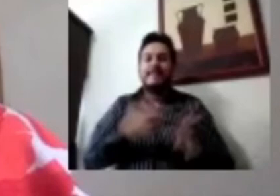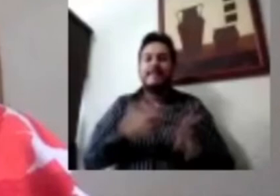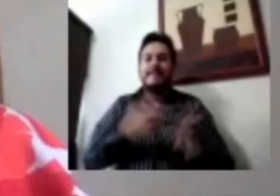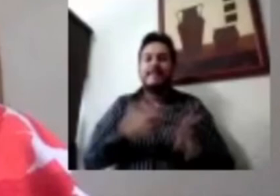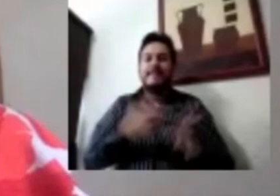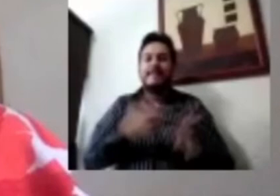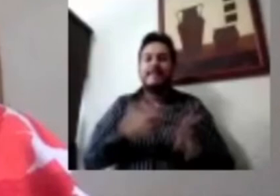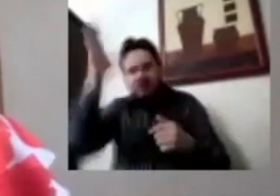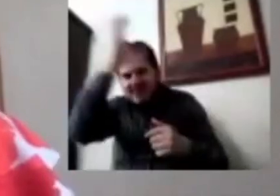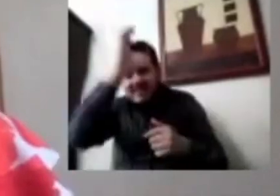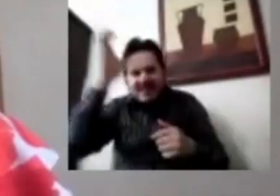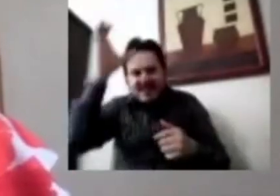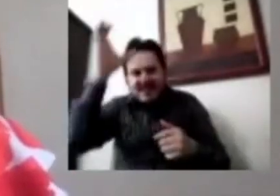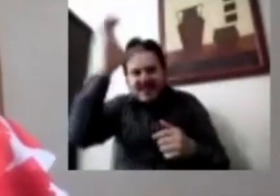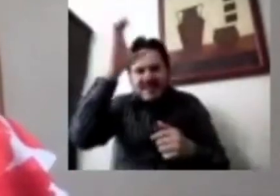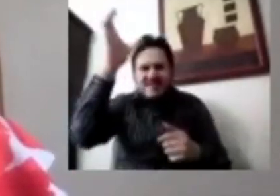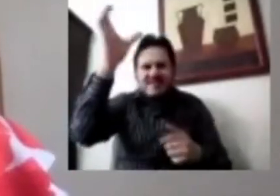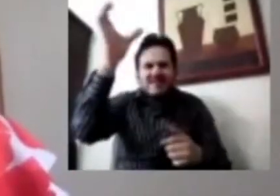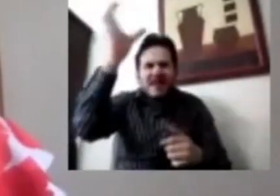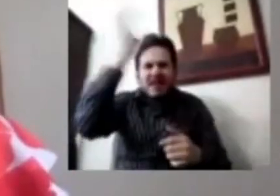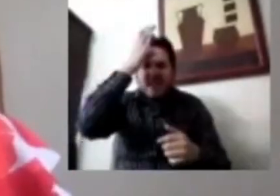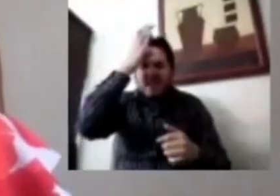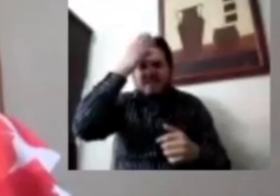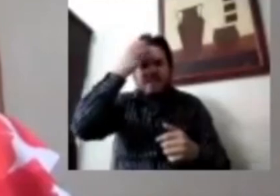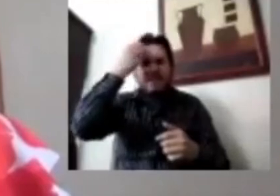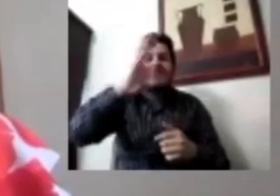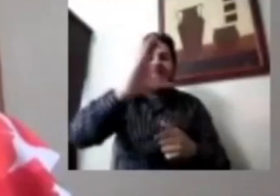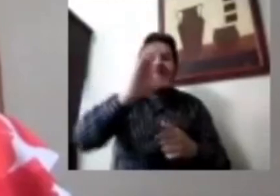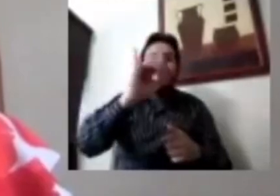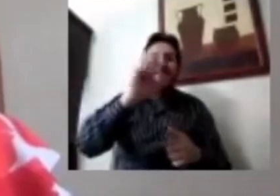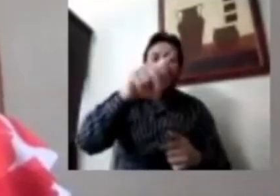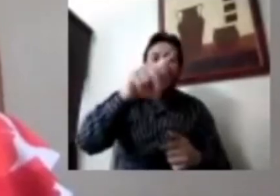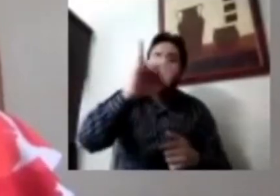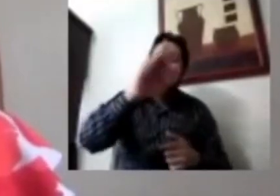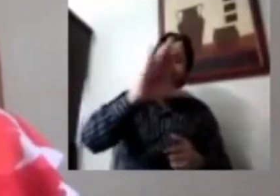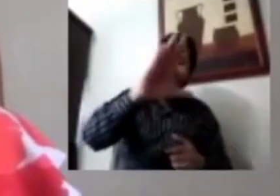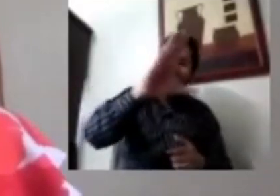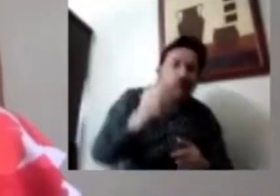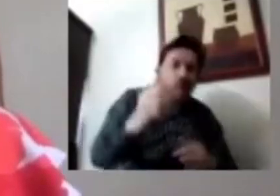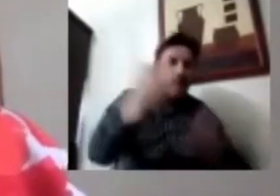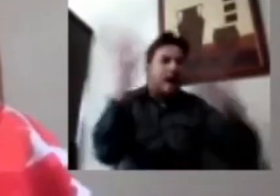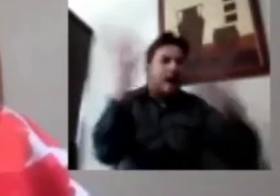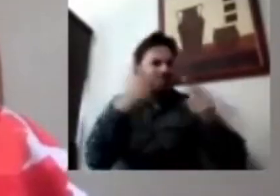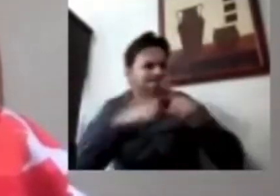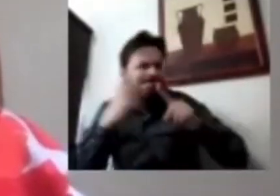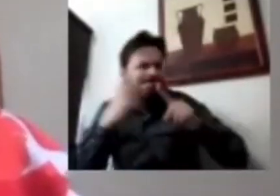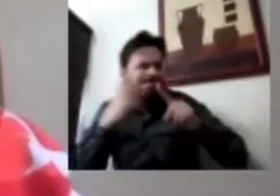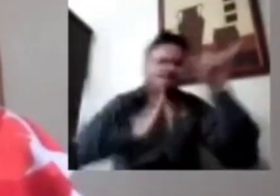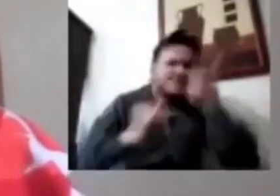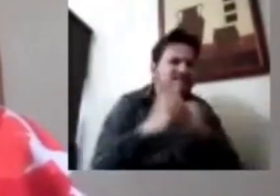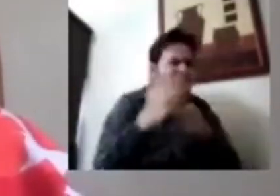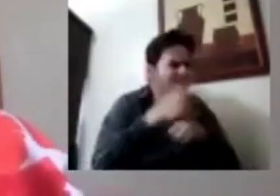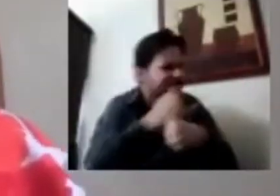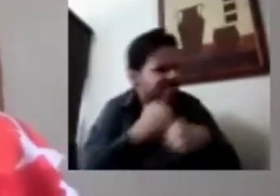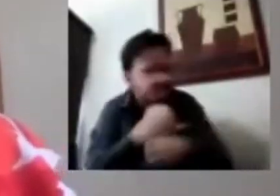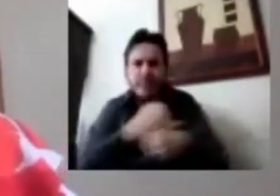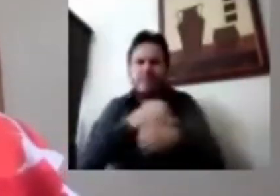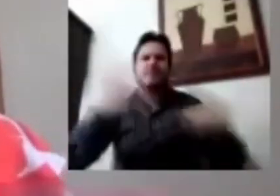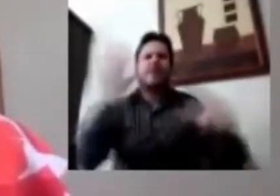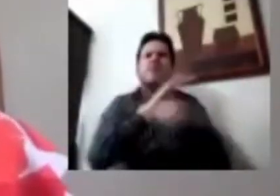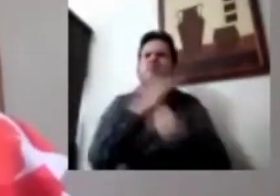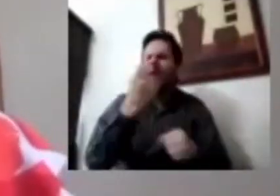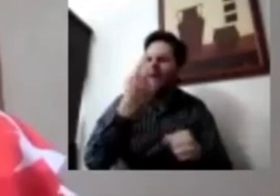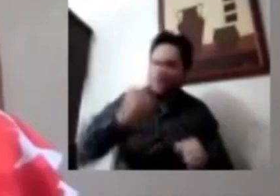que contribuya a mejorar las políticas públicas. ¿Y por qué hicimos esta encuesta? Si nosotros no somos